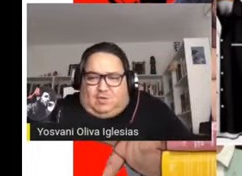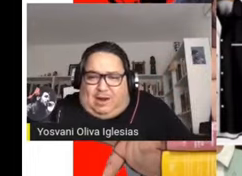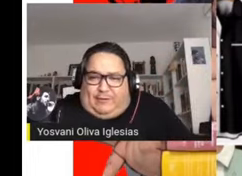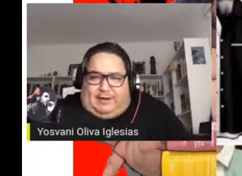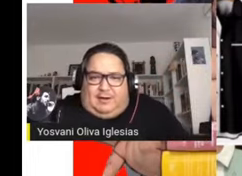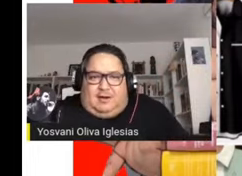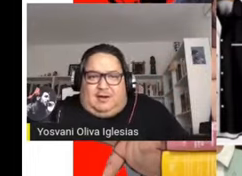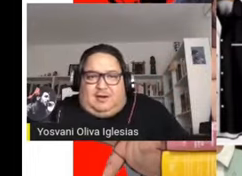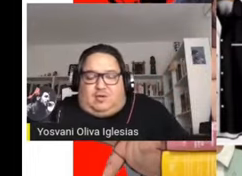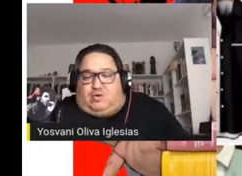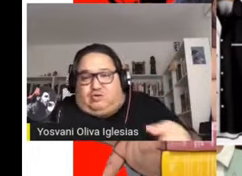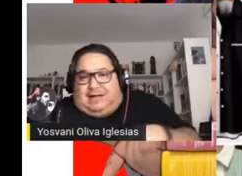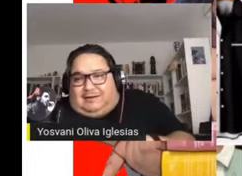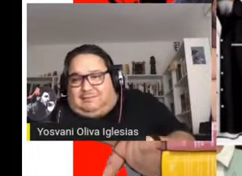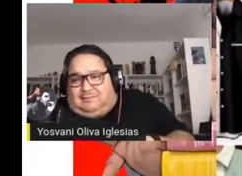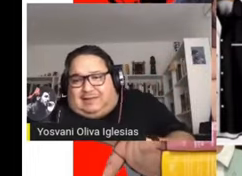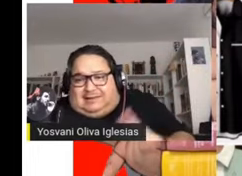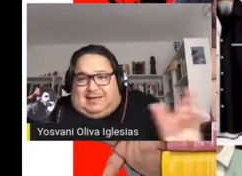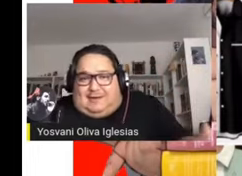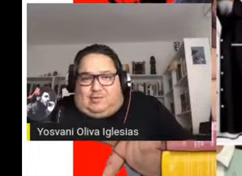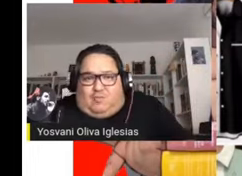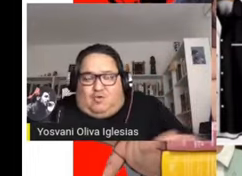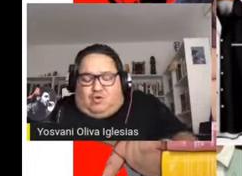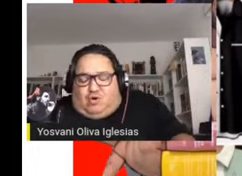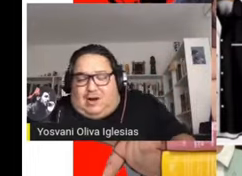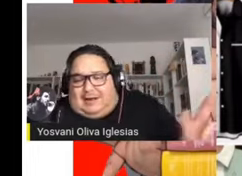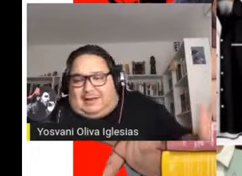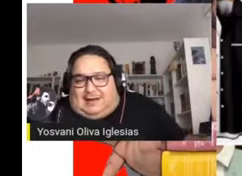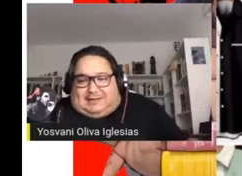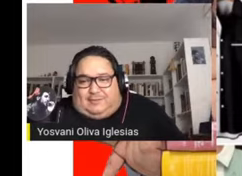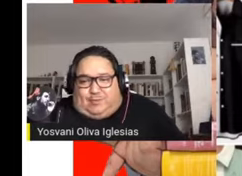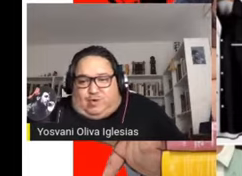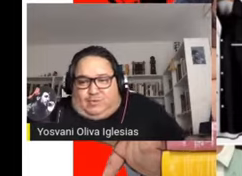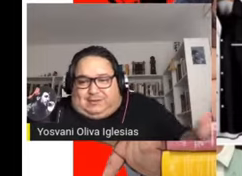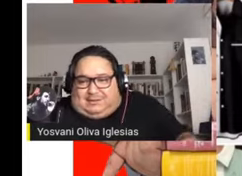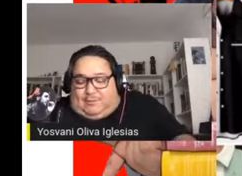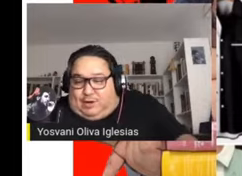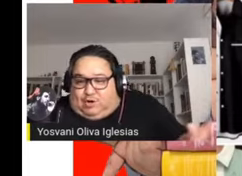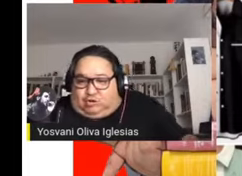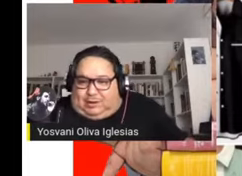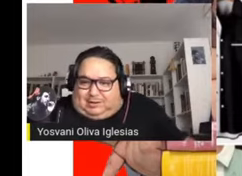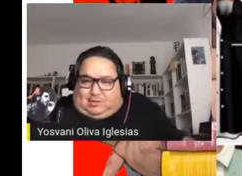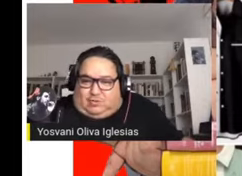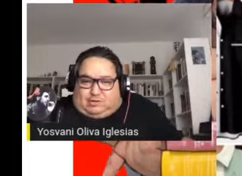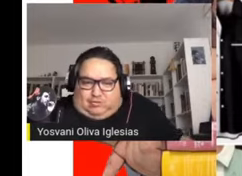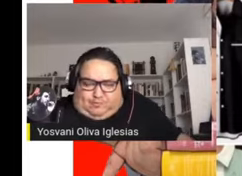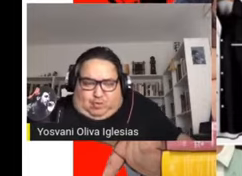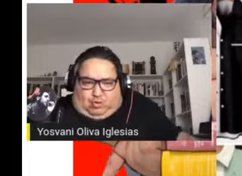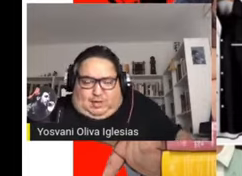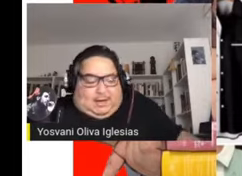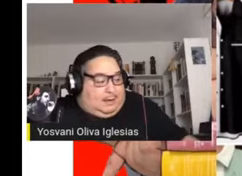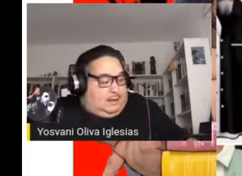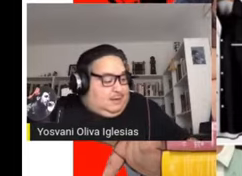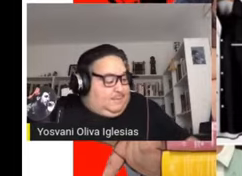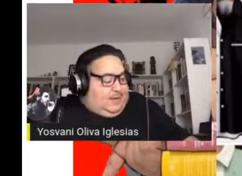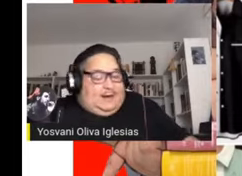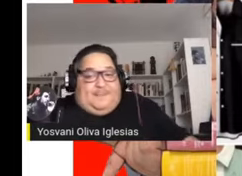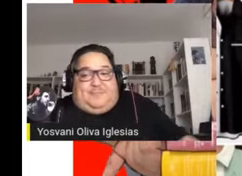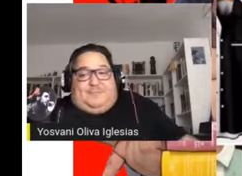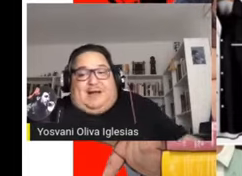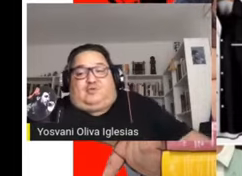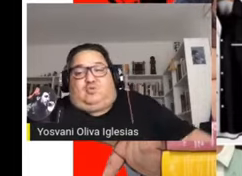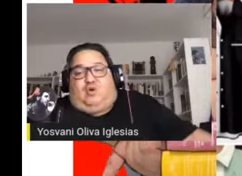siglo XIX, y cosas que tienen en común con alguien que hace poco visitamos en otro artículo, hace pocos días,